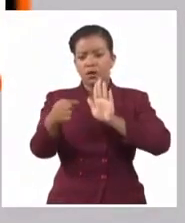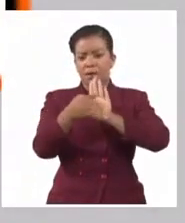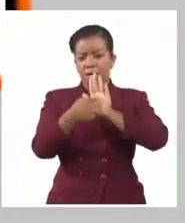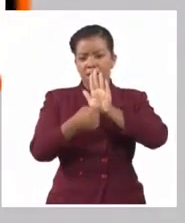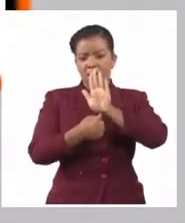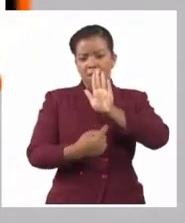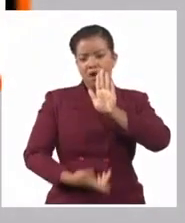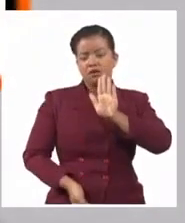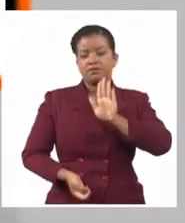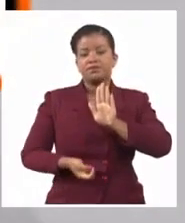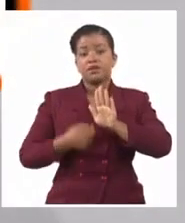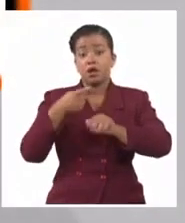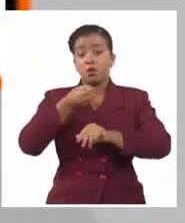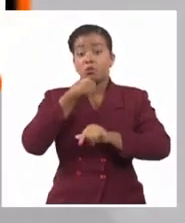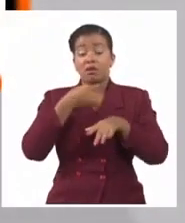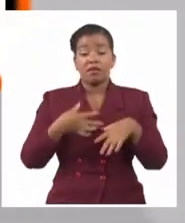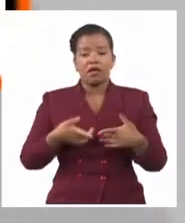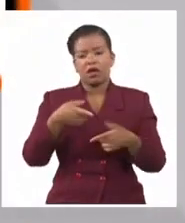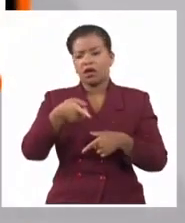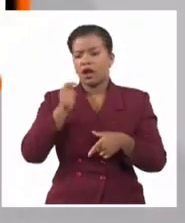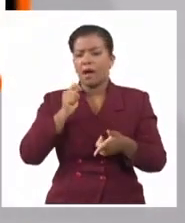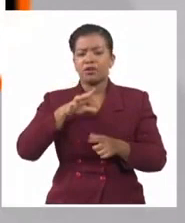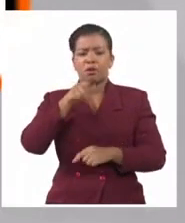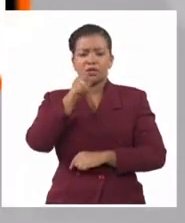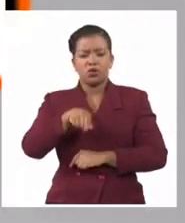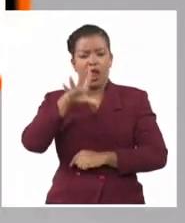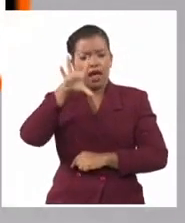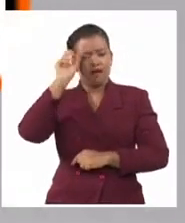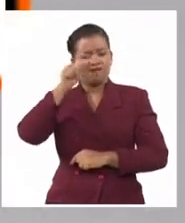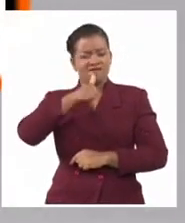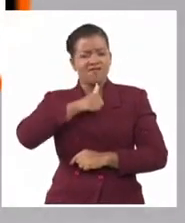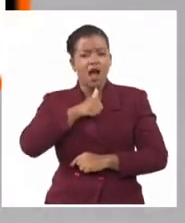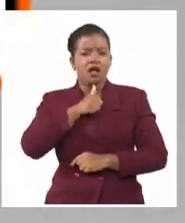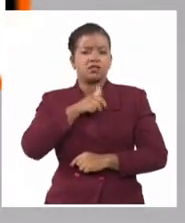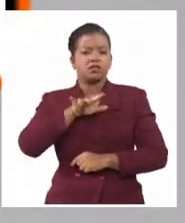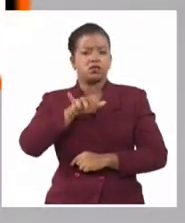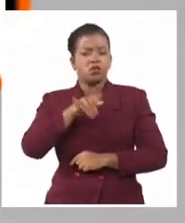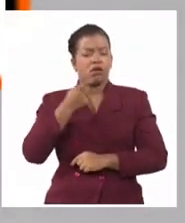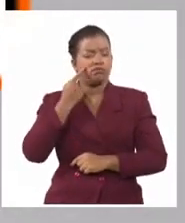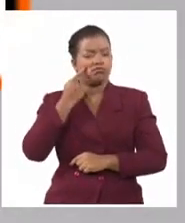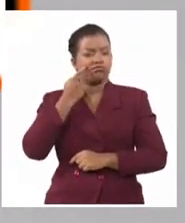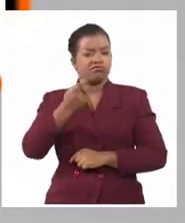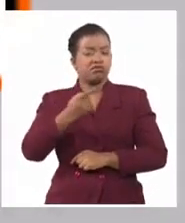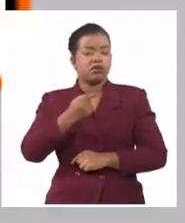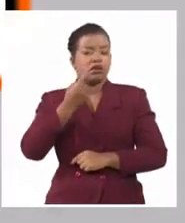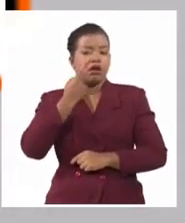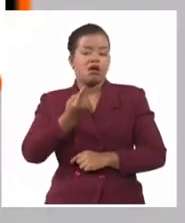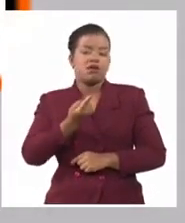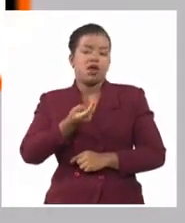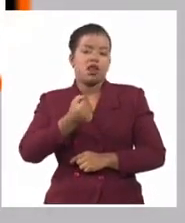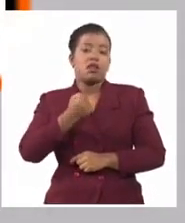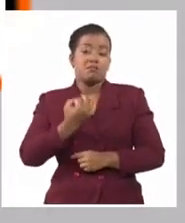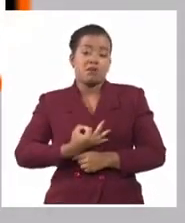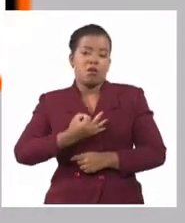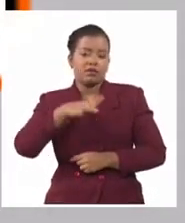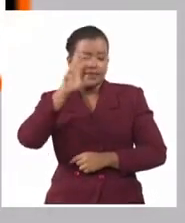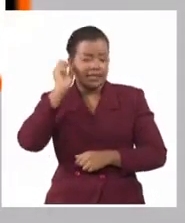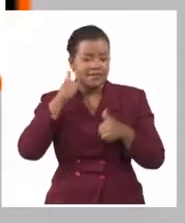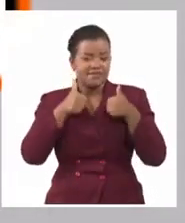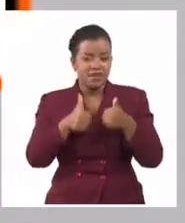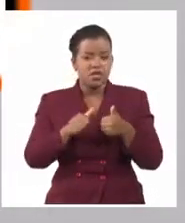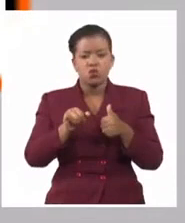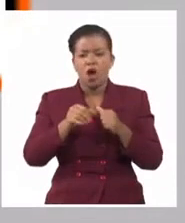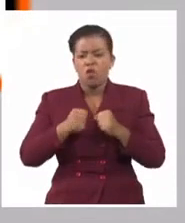esto permite agilizar la mejor comprensión, la búsqueda e identificación de lo que realmente se quiere. Y es menos rígida.